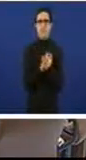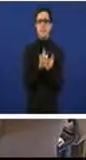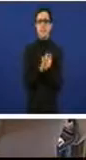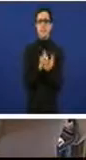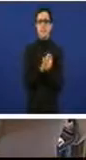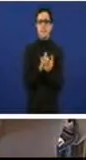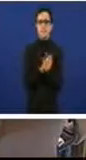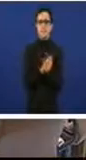Intervención dos grupos parlamentarios